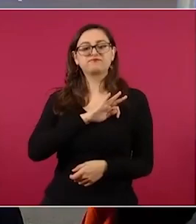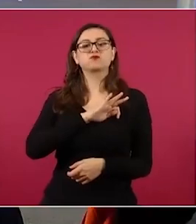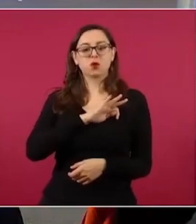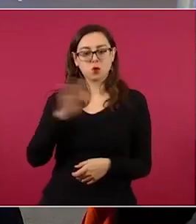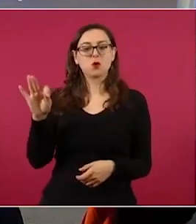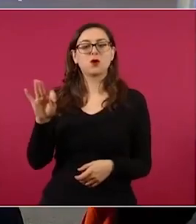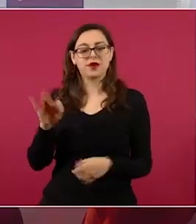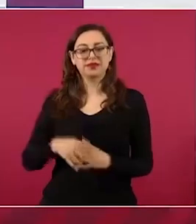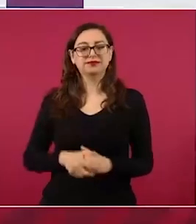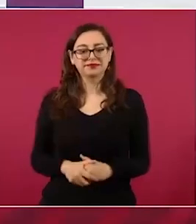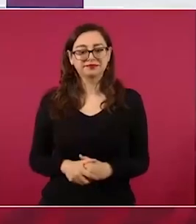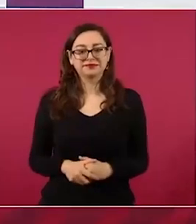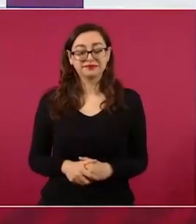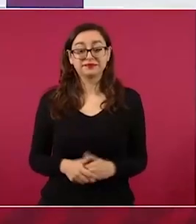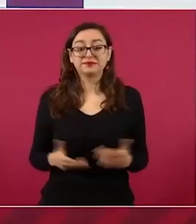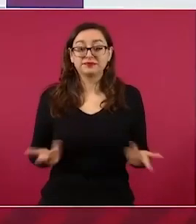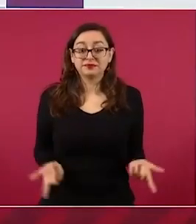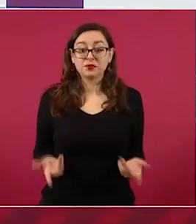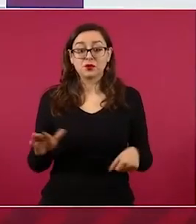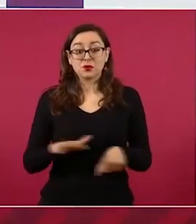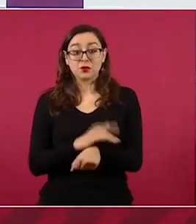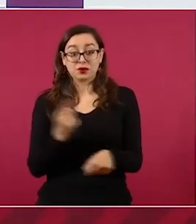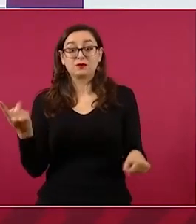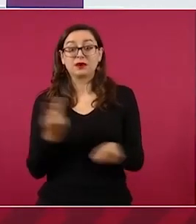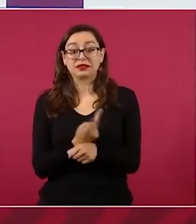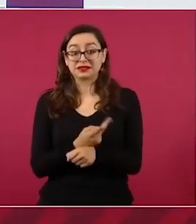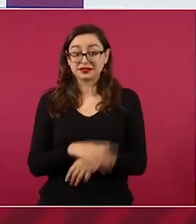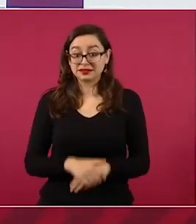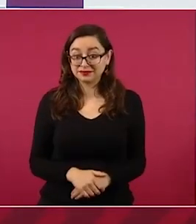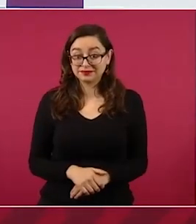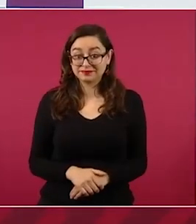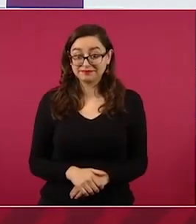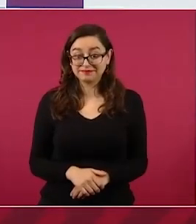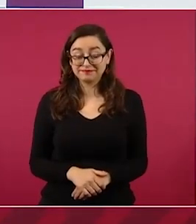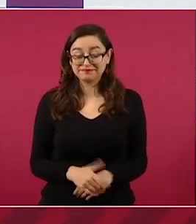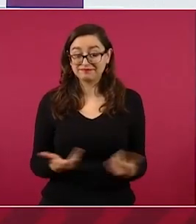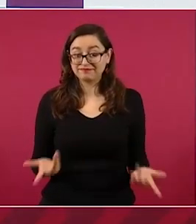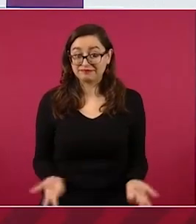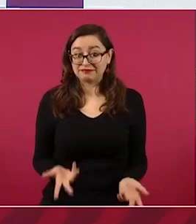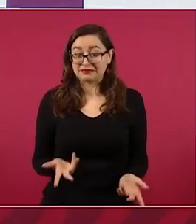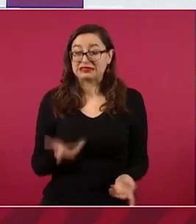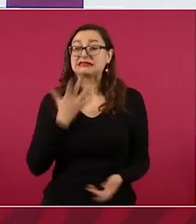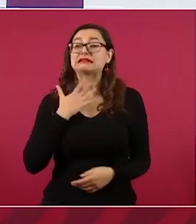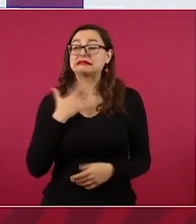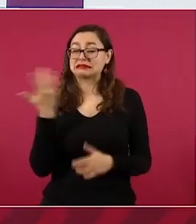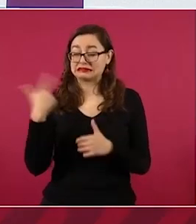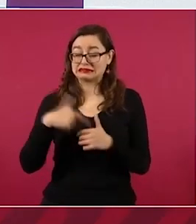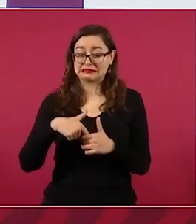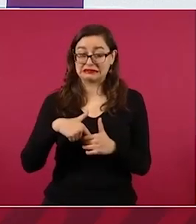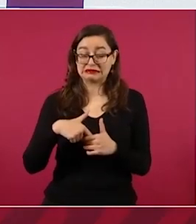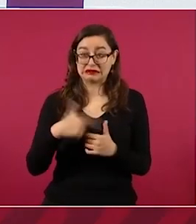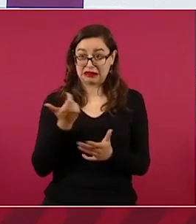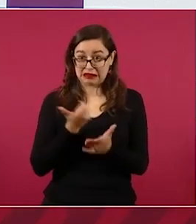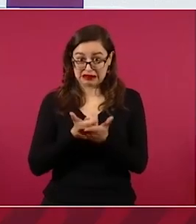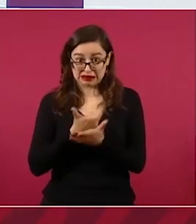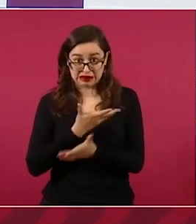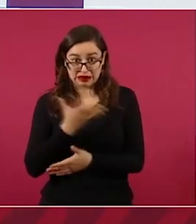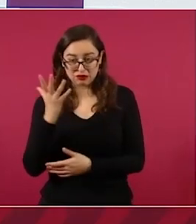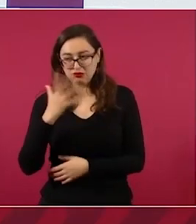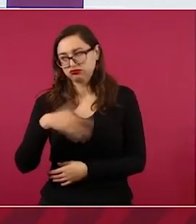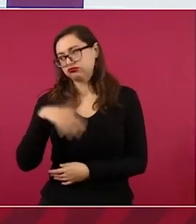porque si aumenta el precio de la gasolina nos vamos hacia arriba